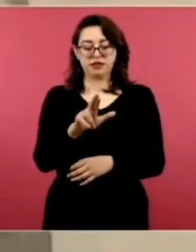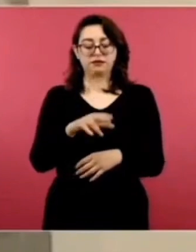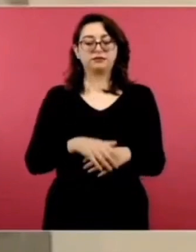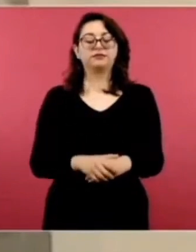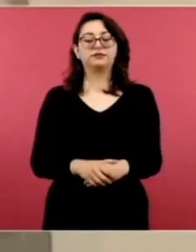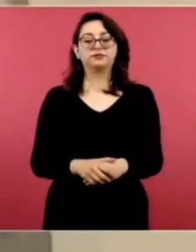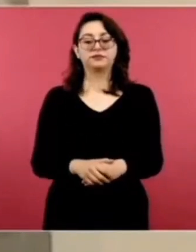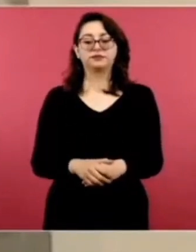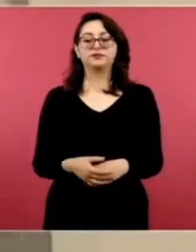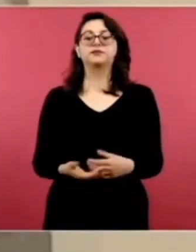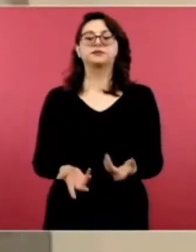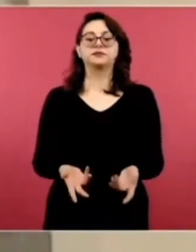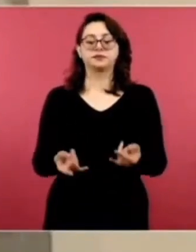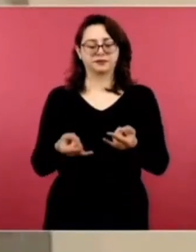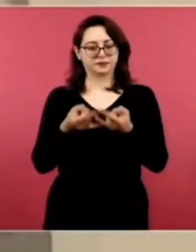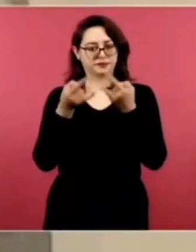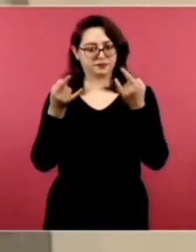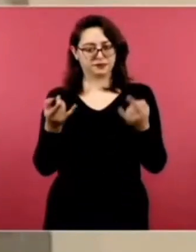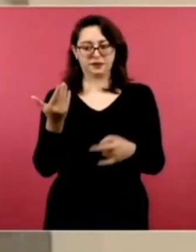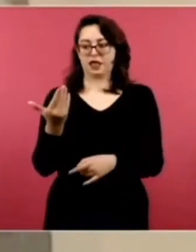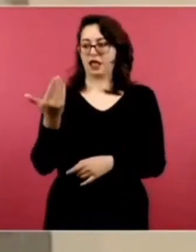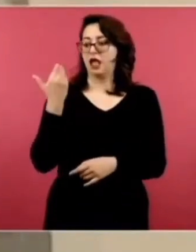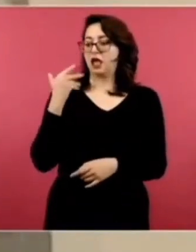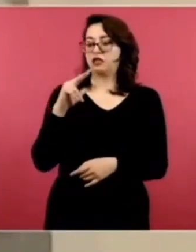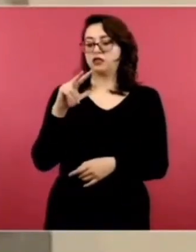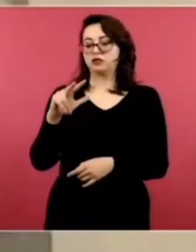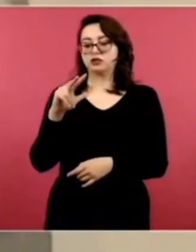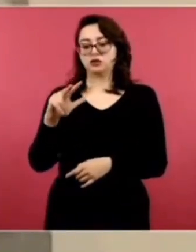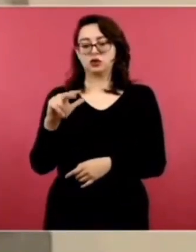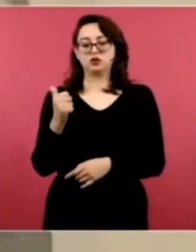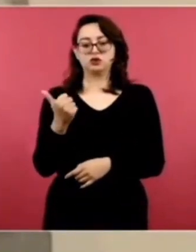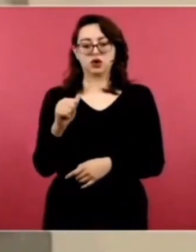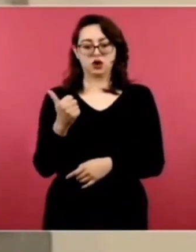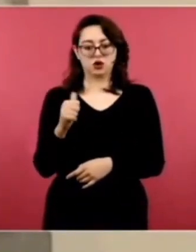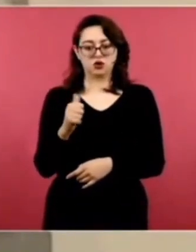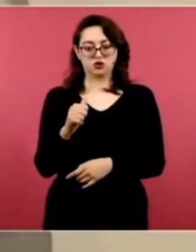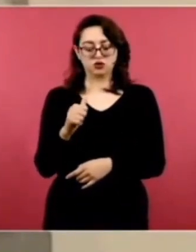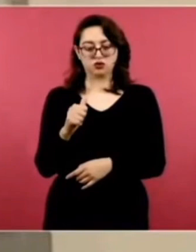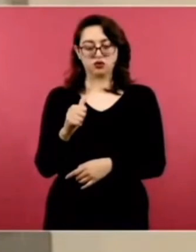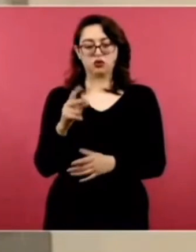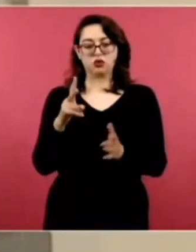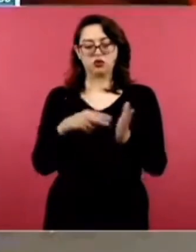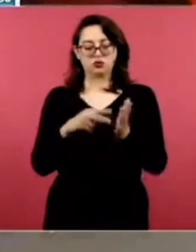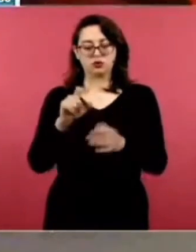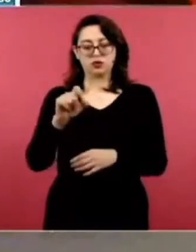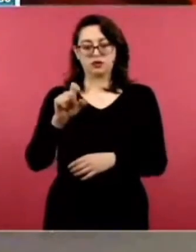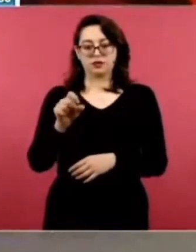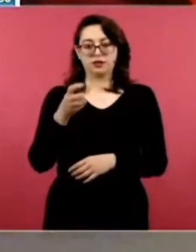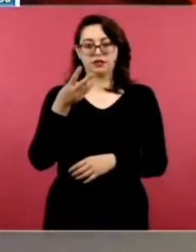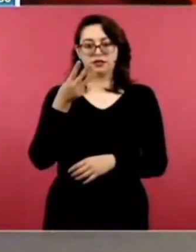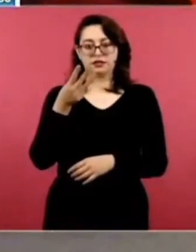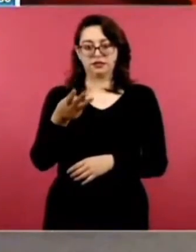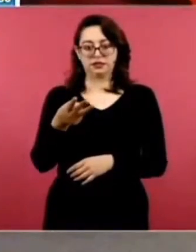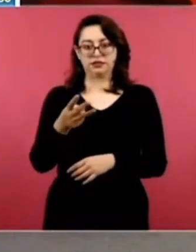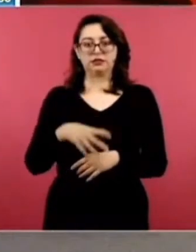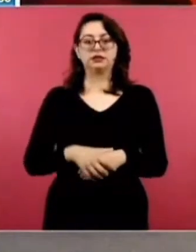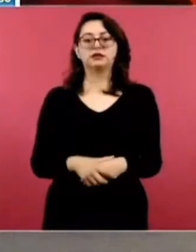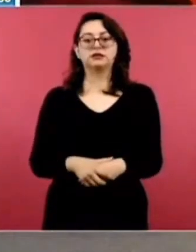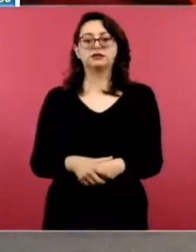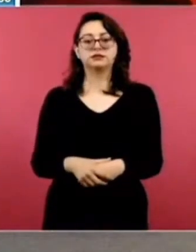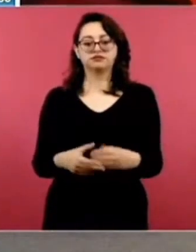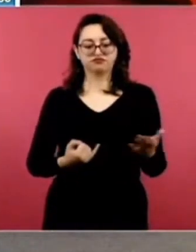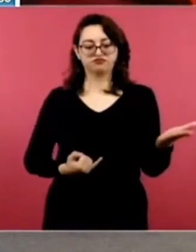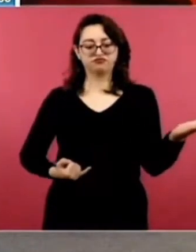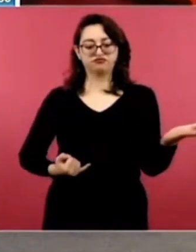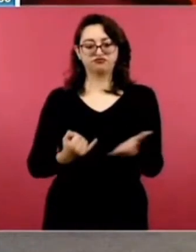El 18 de agosto del presente año, el órgano administrativo desconcentrado de prevención y readaptación social recibió